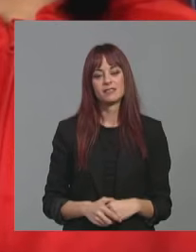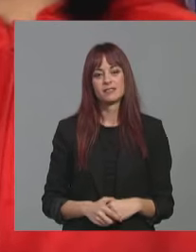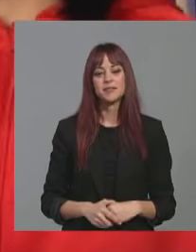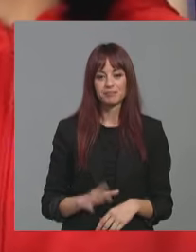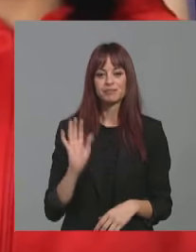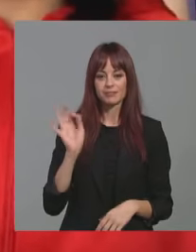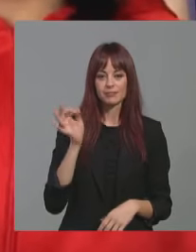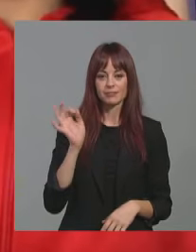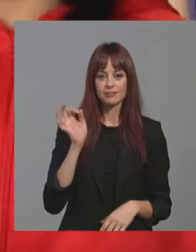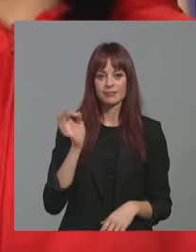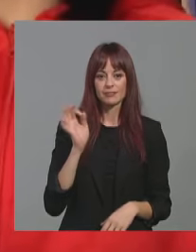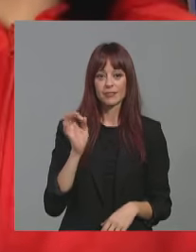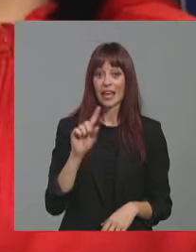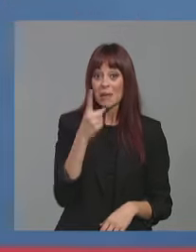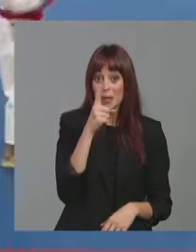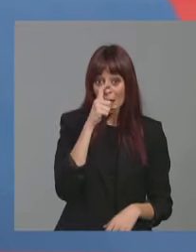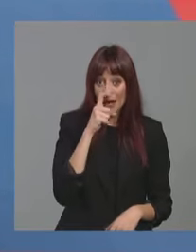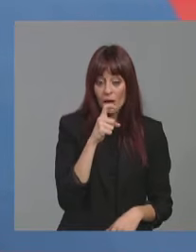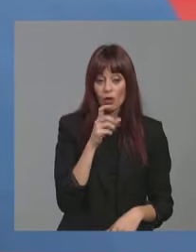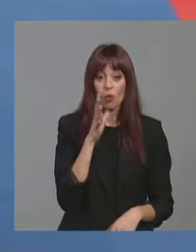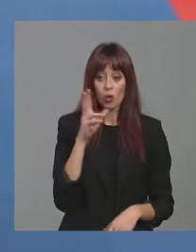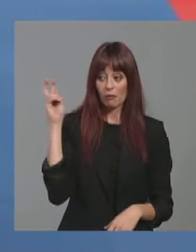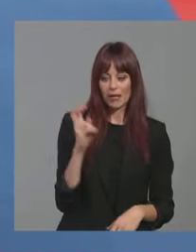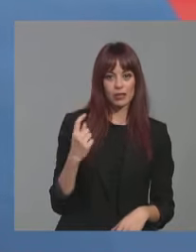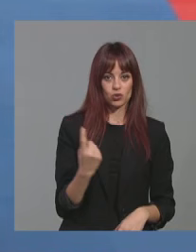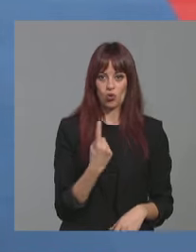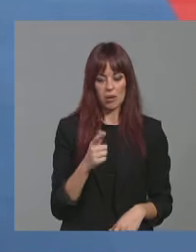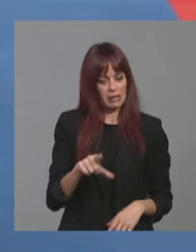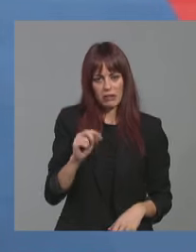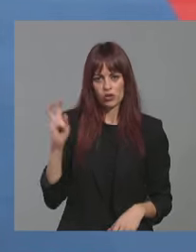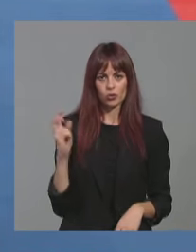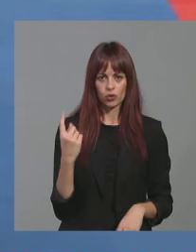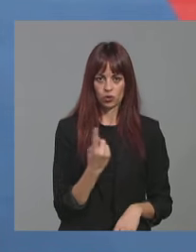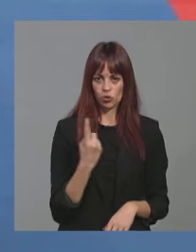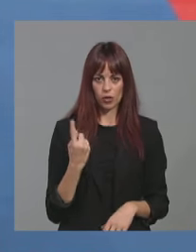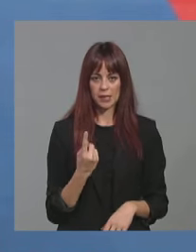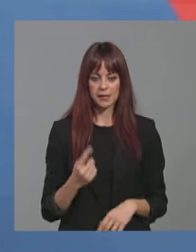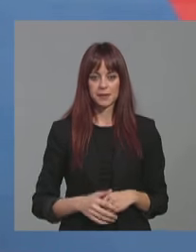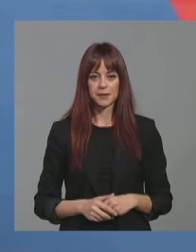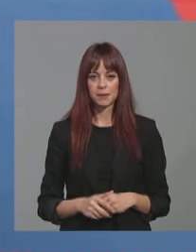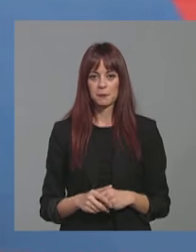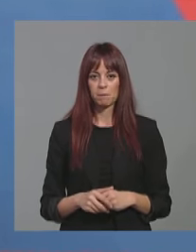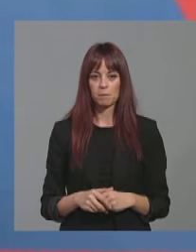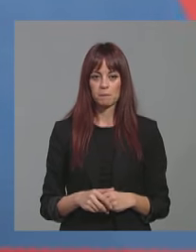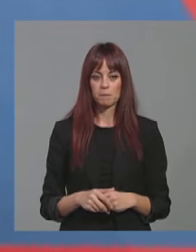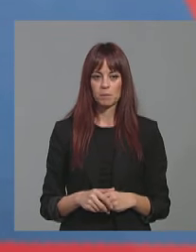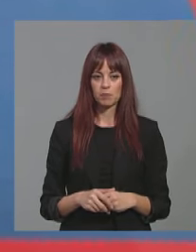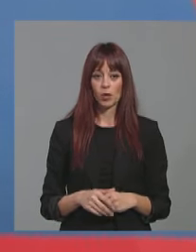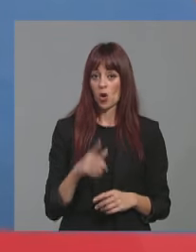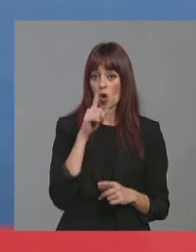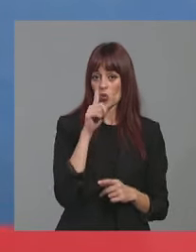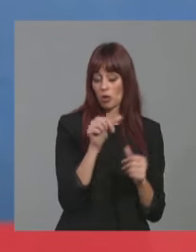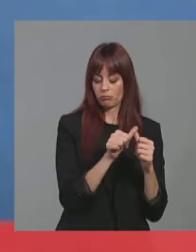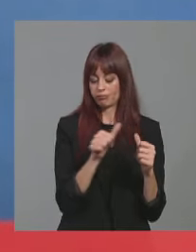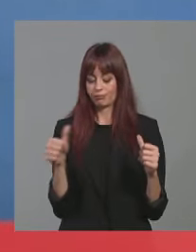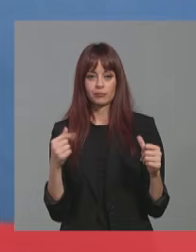Sí, la verdad que sí, sobre todo el primer año, porque me vine sola, decidí venirme sola, y bueno, pues estuve durante un año sola,